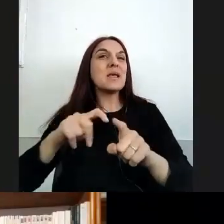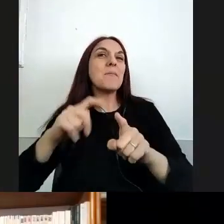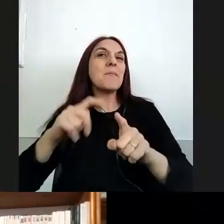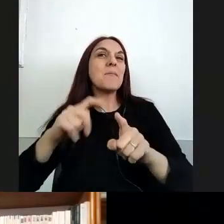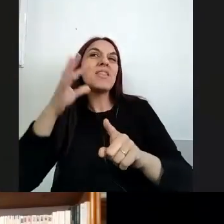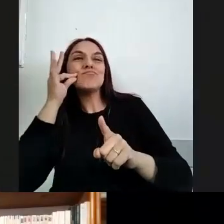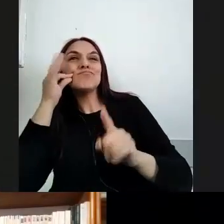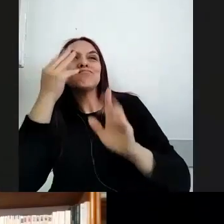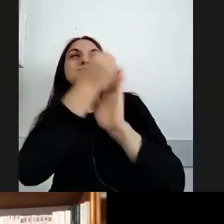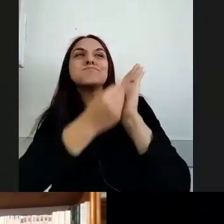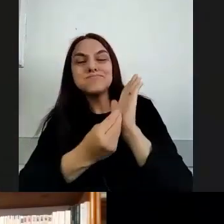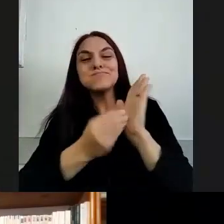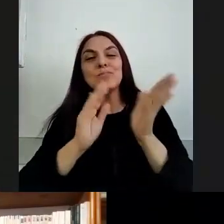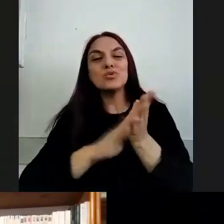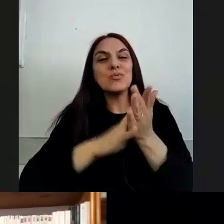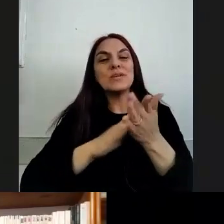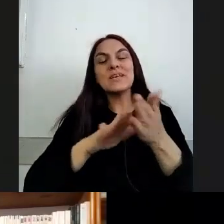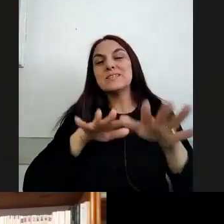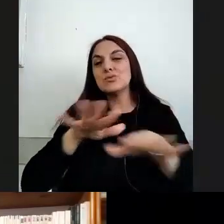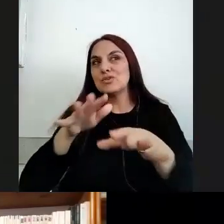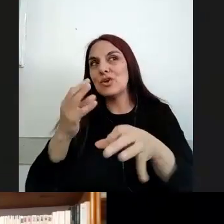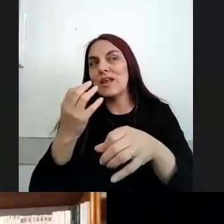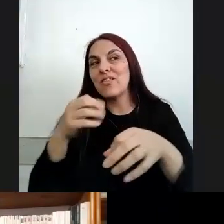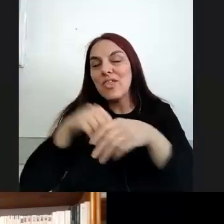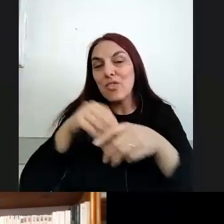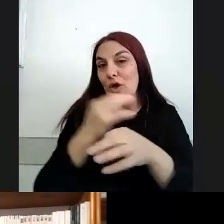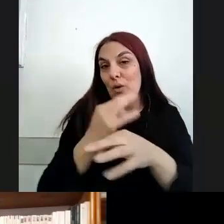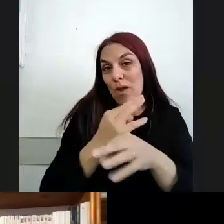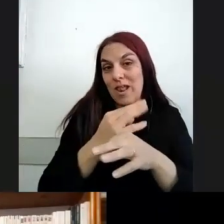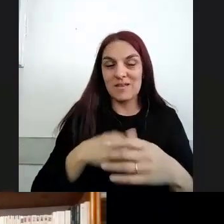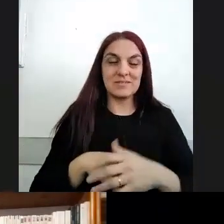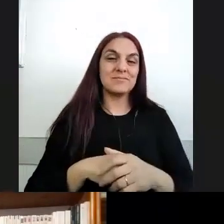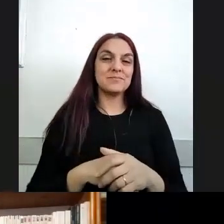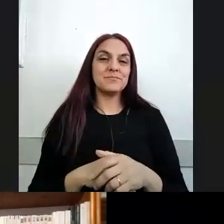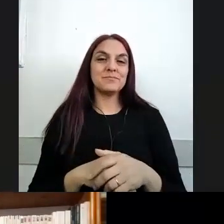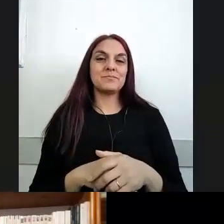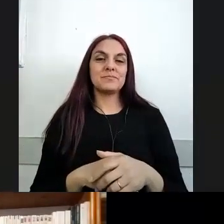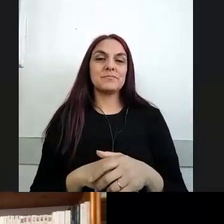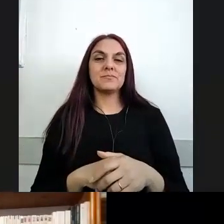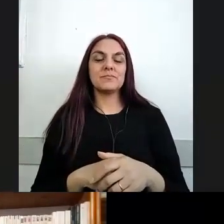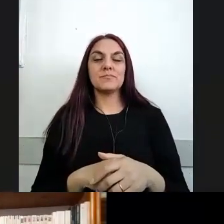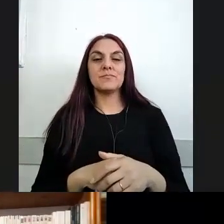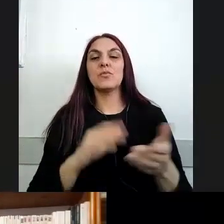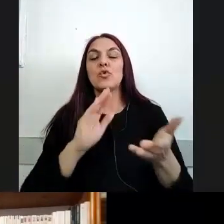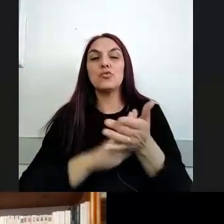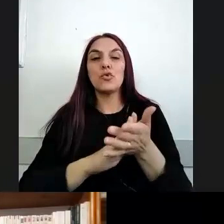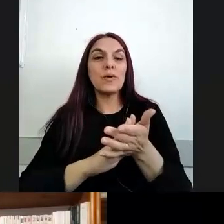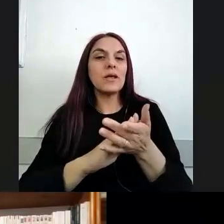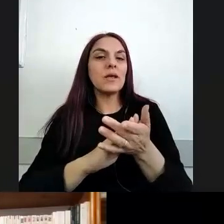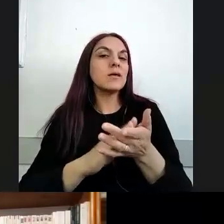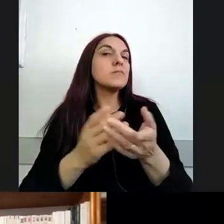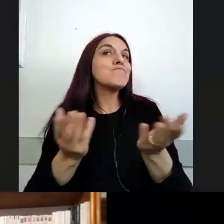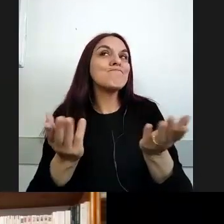algunas situaciones más escolares que de formación docente tienen que ver con la necesidad de revisar